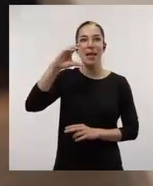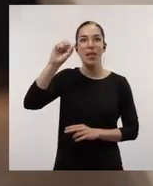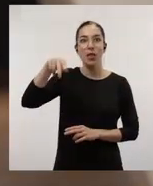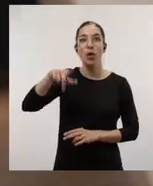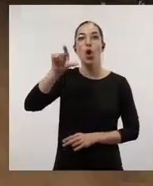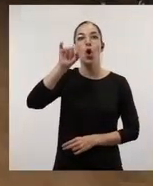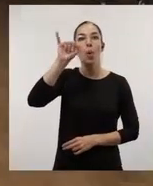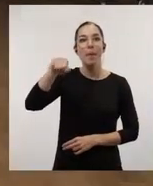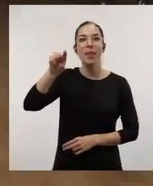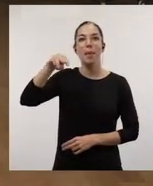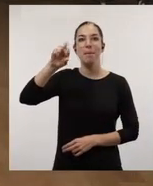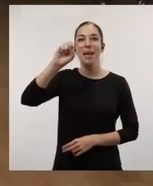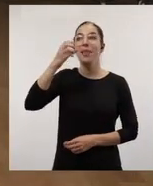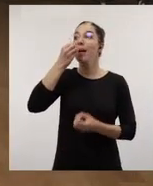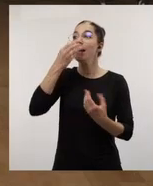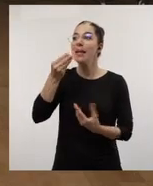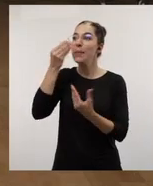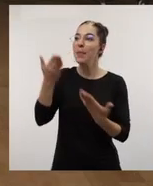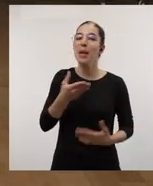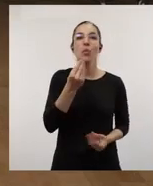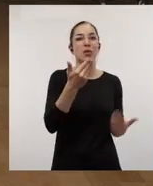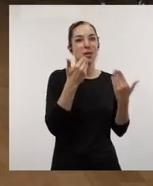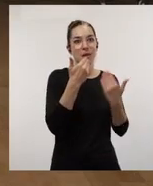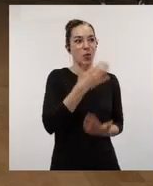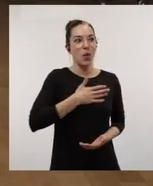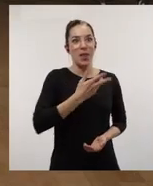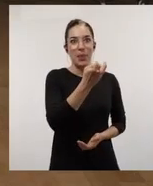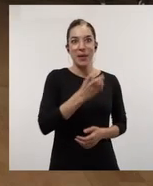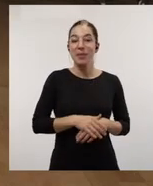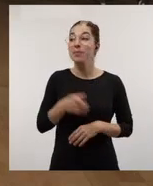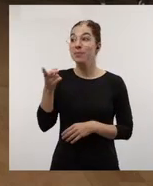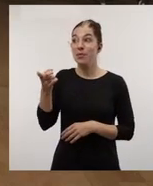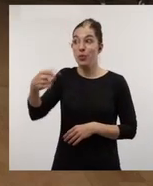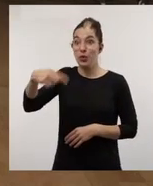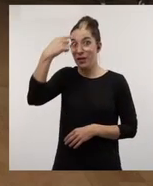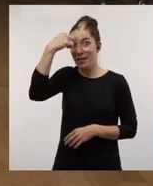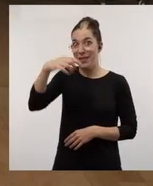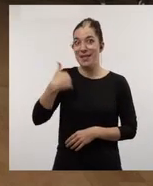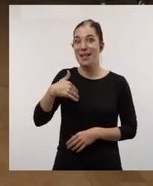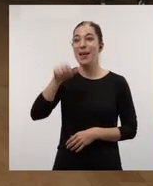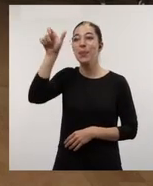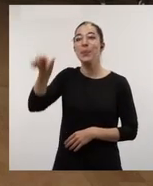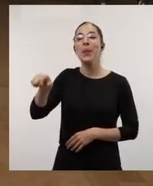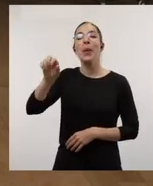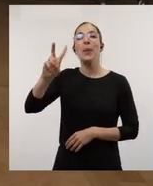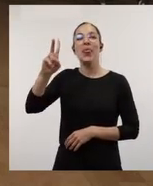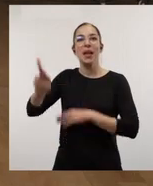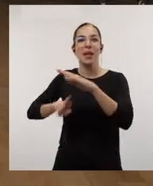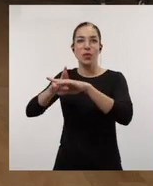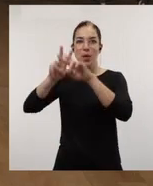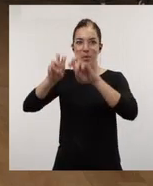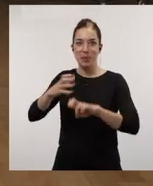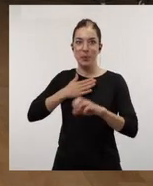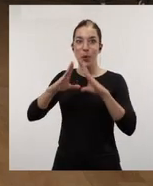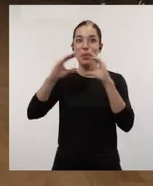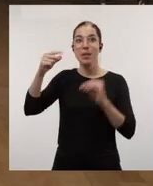Visitación López Miranda. ¿Qué tal? Bienvenida. Muchas gracias, un placer estar aquí. Visitación, como todos sabéis, es la vicerectora de investigación de